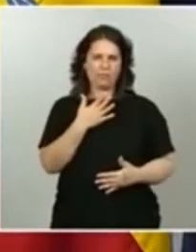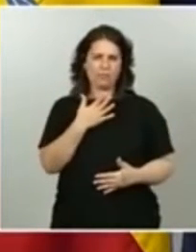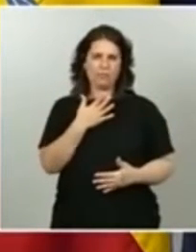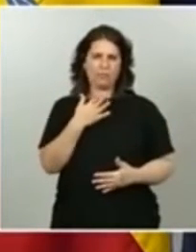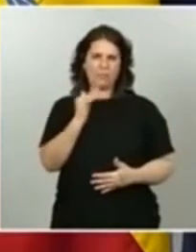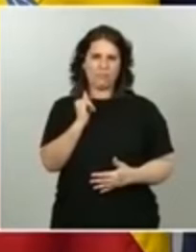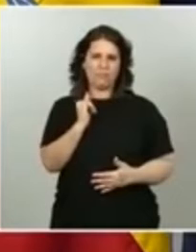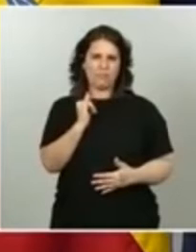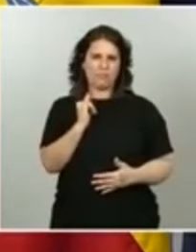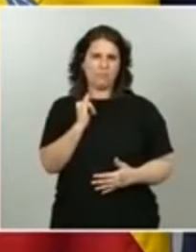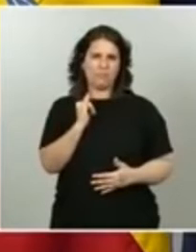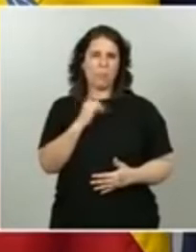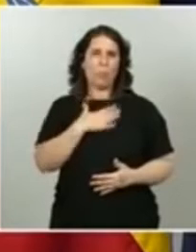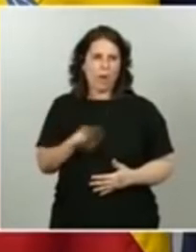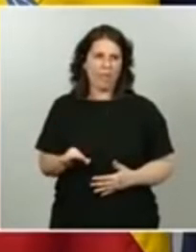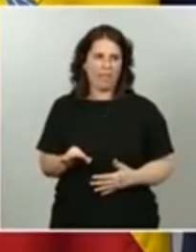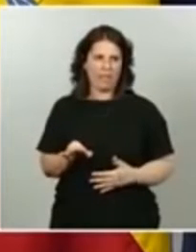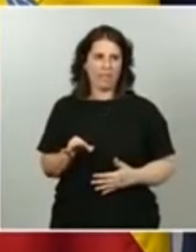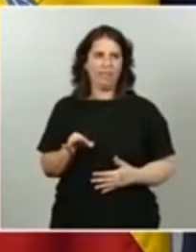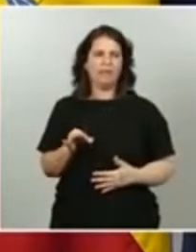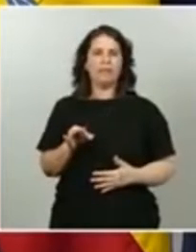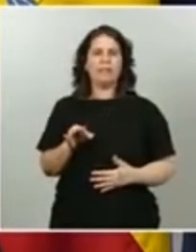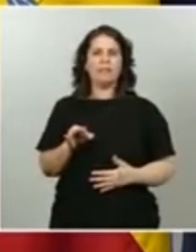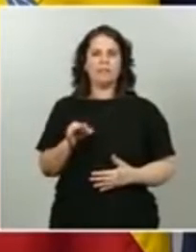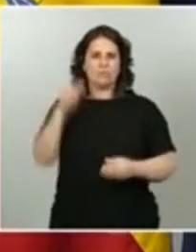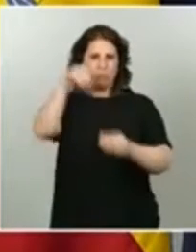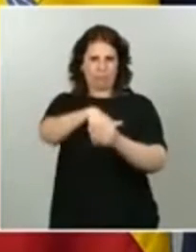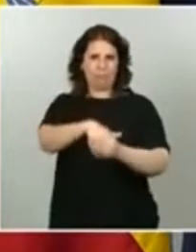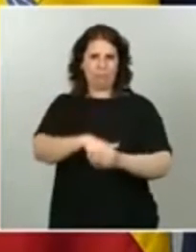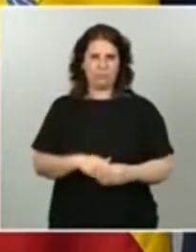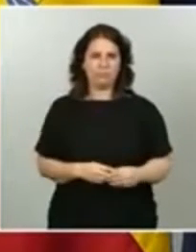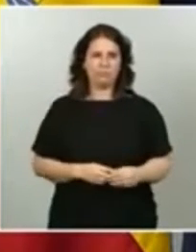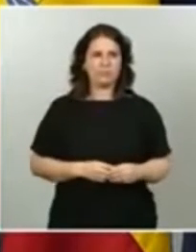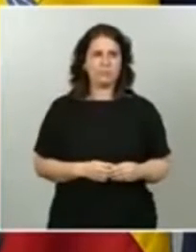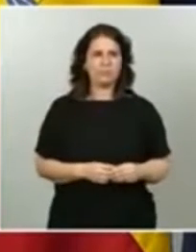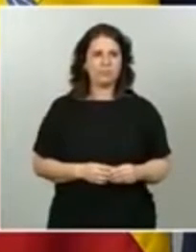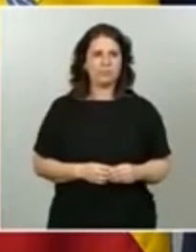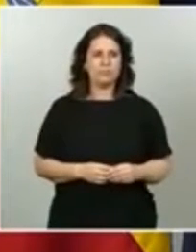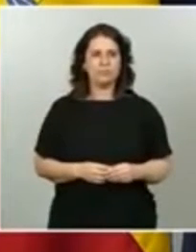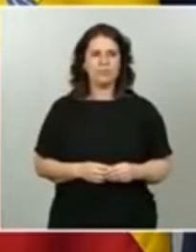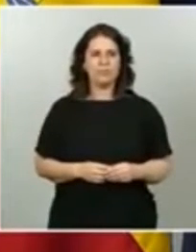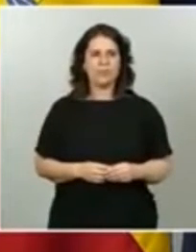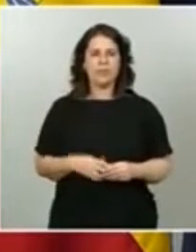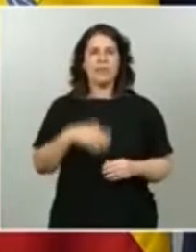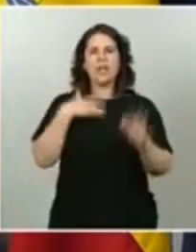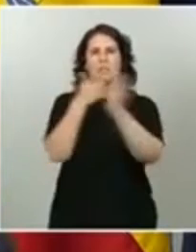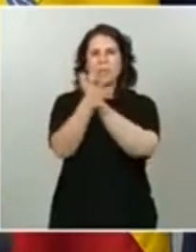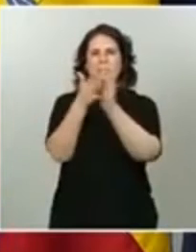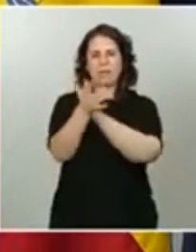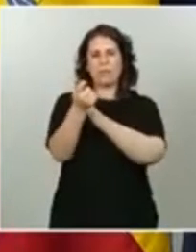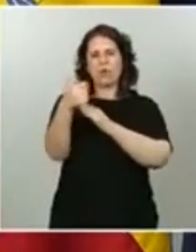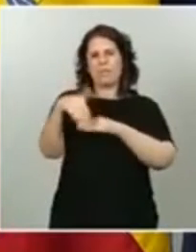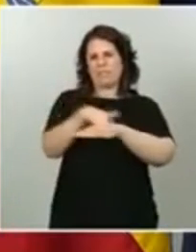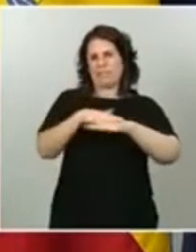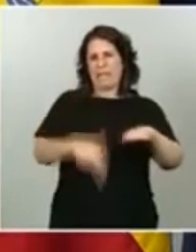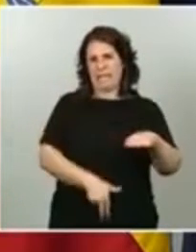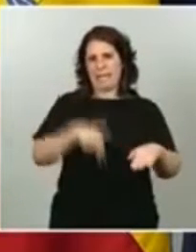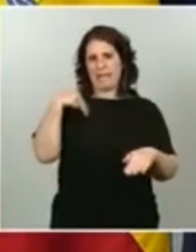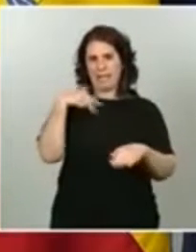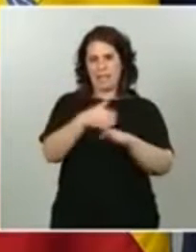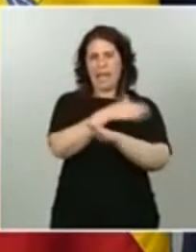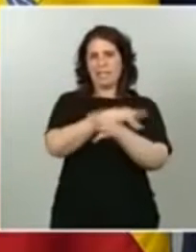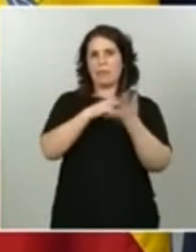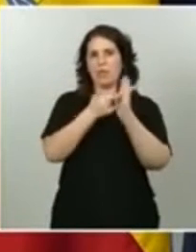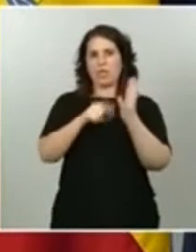poder ejercer libremente su voto. Yo quiero dar unas líneas generales de este anteproyecto de ley por el que se reforma fundamentalmente la